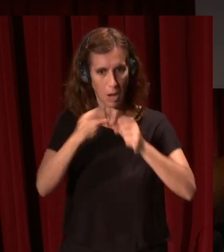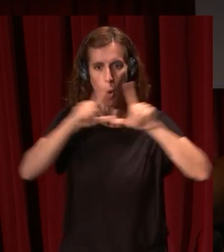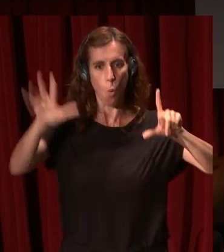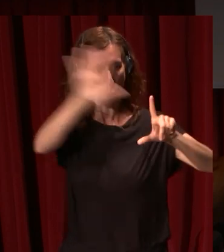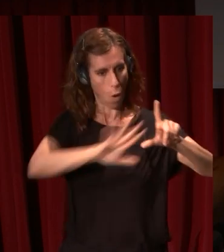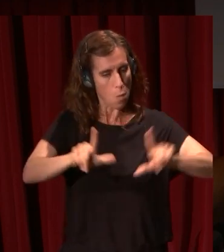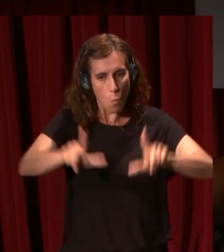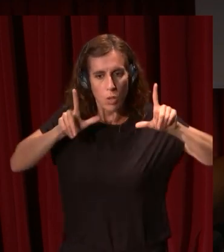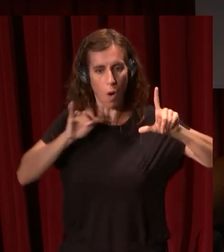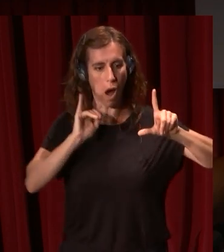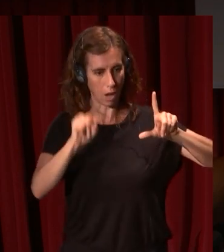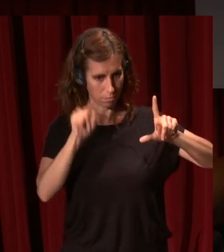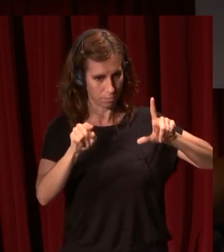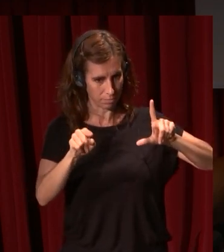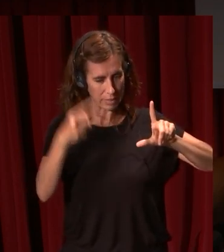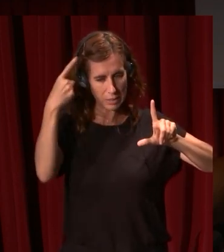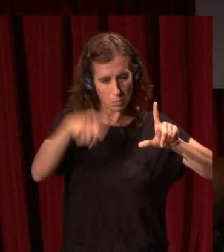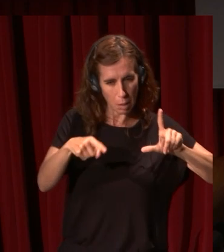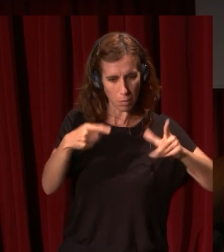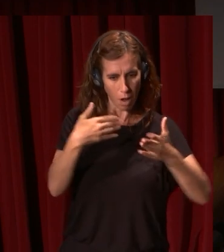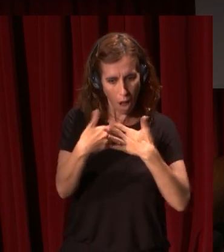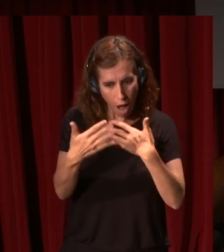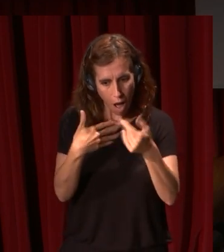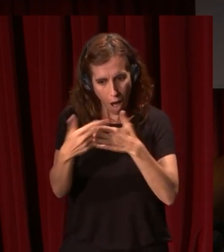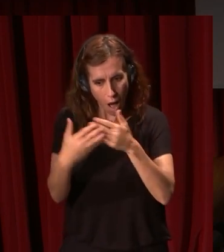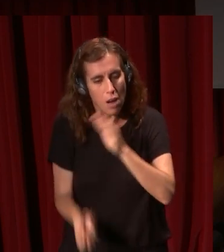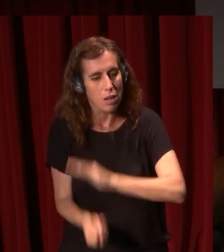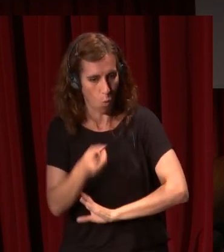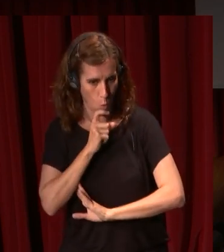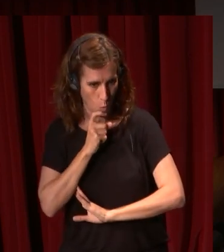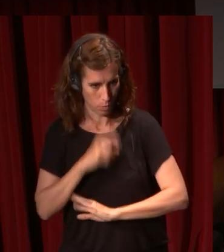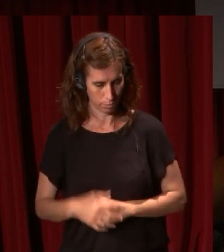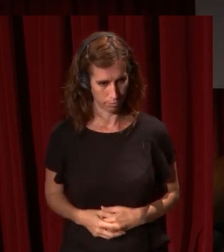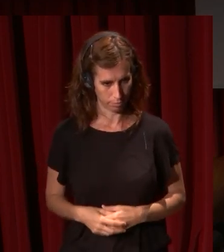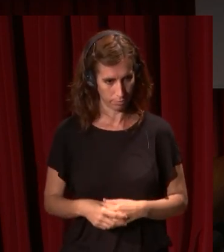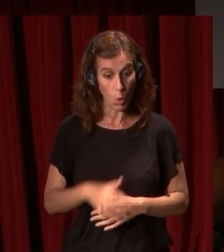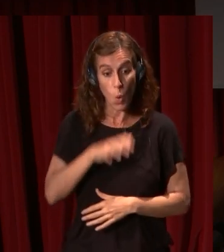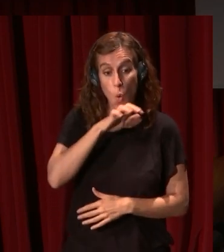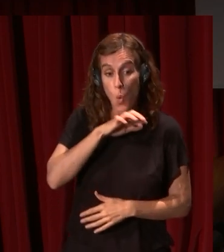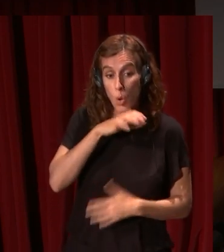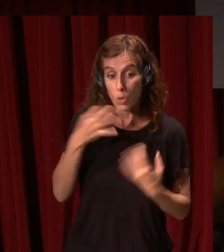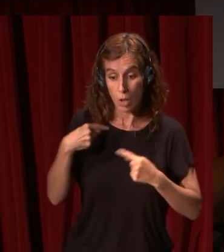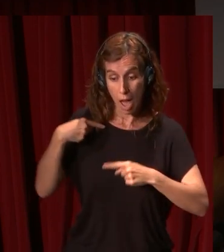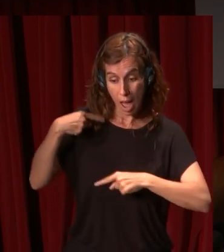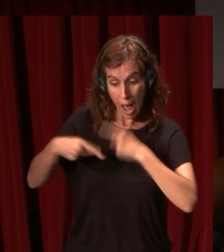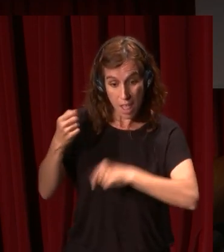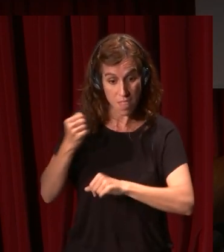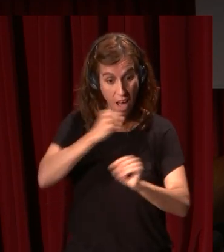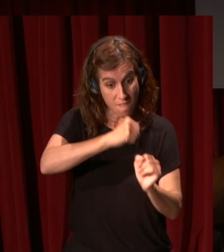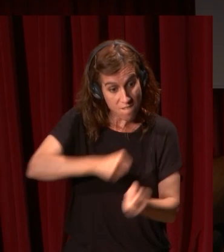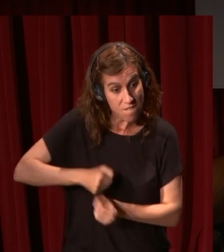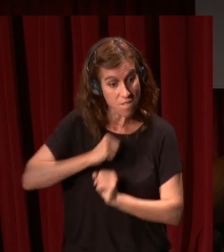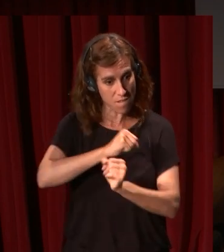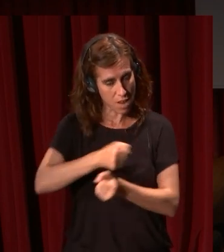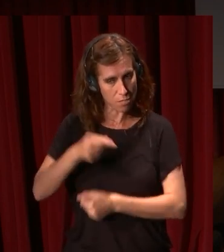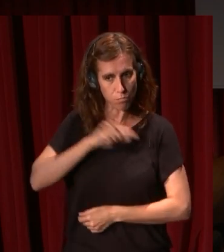protagonismo y con ello que seamos conscientes de cómo se ha ido creando un cuadro lo curioso es que esa herencia veneciana donde más